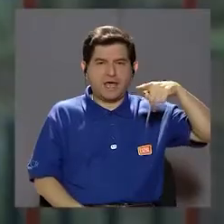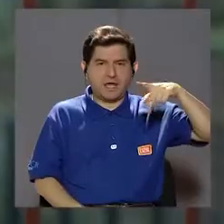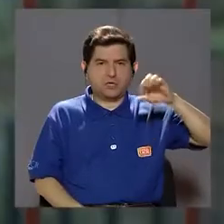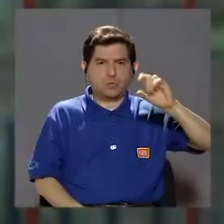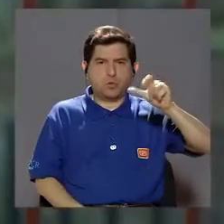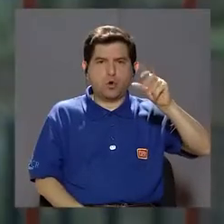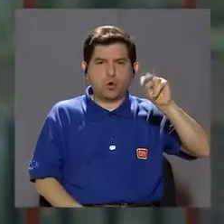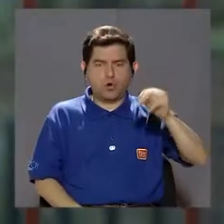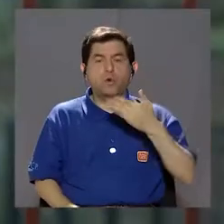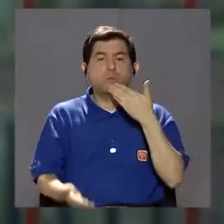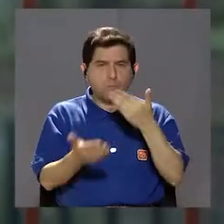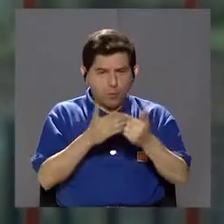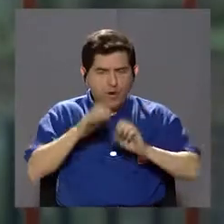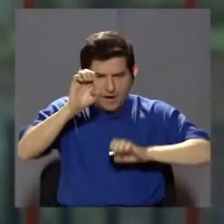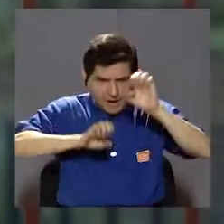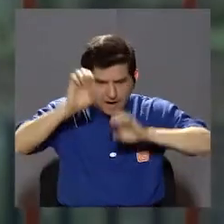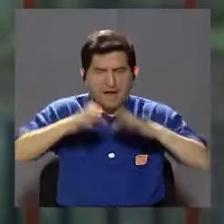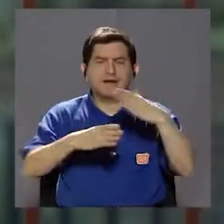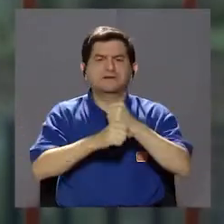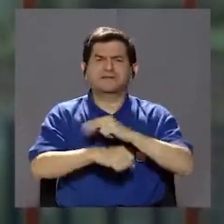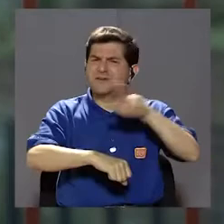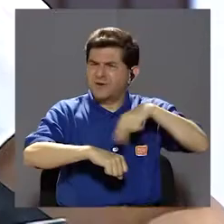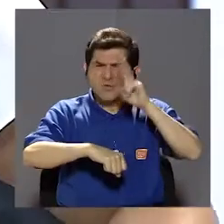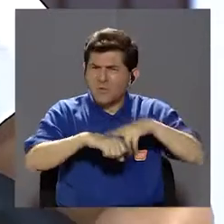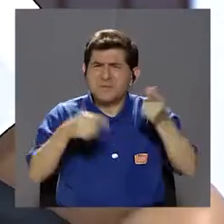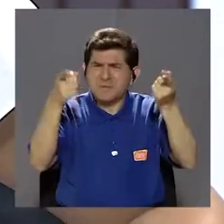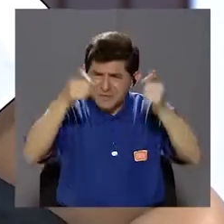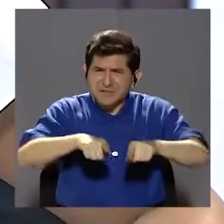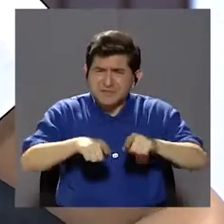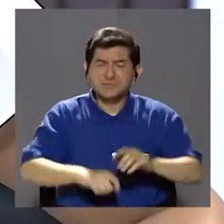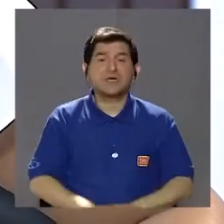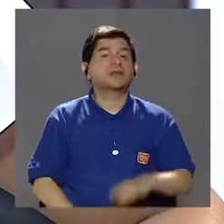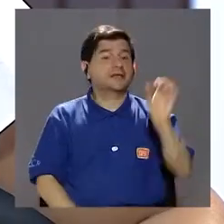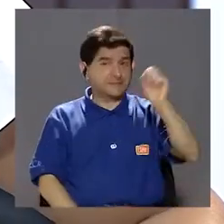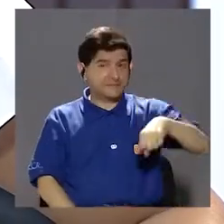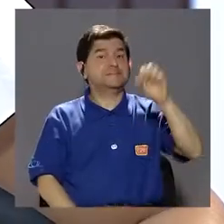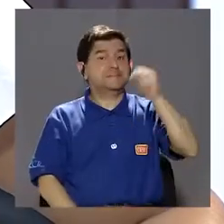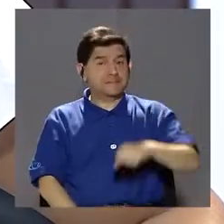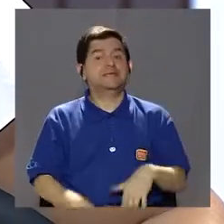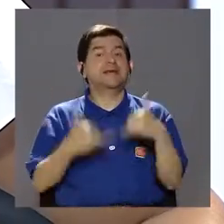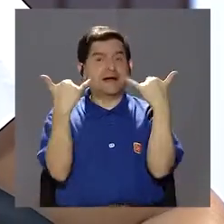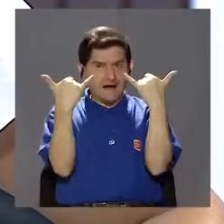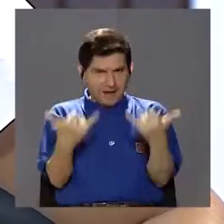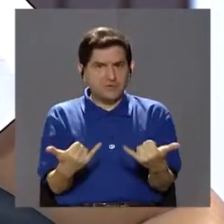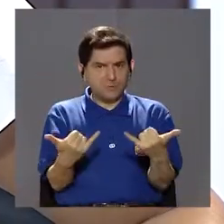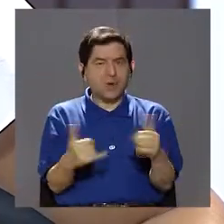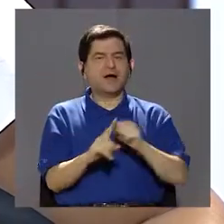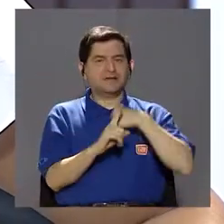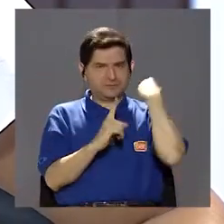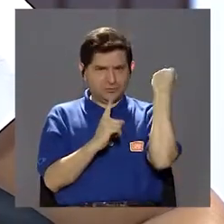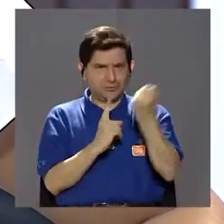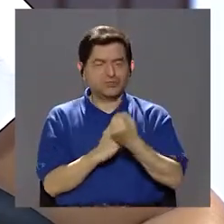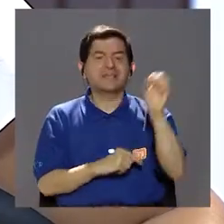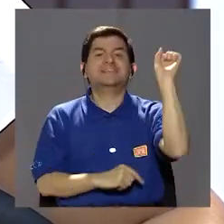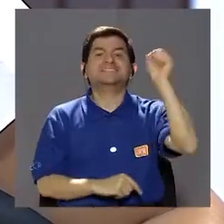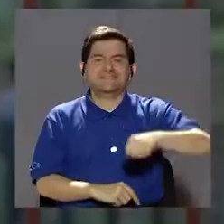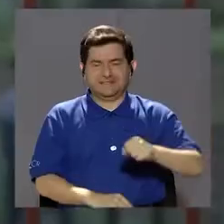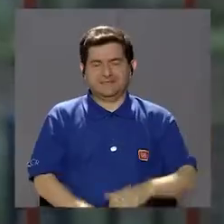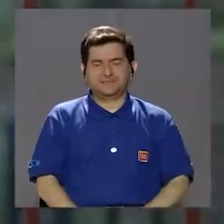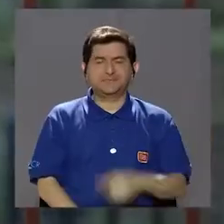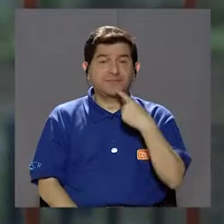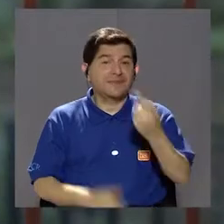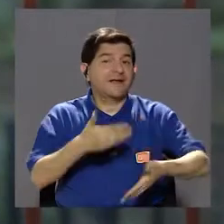Entonces hay que tener, hay que hacer una buena valoración. Es muy común el espolón. Sí, actualmente en esa sociedad,